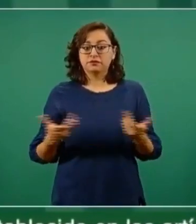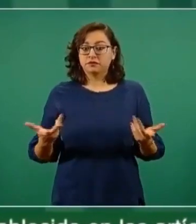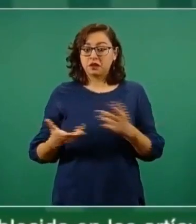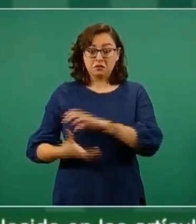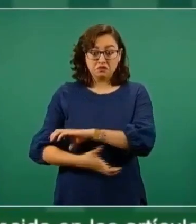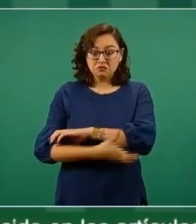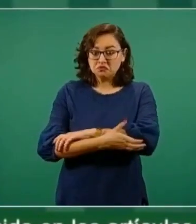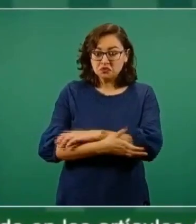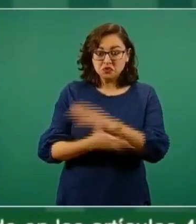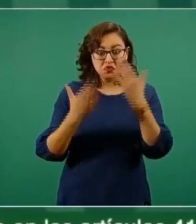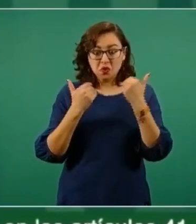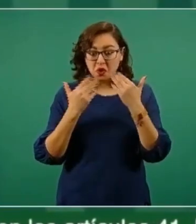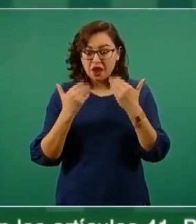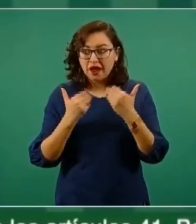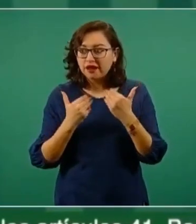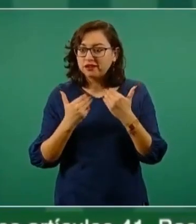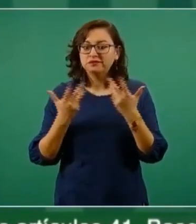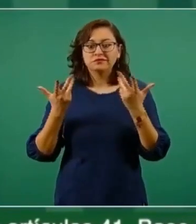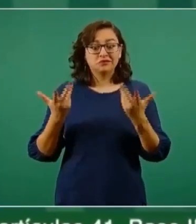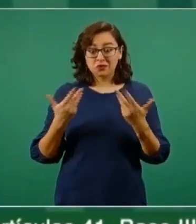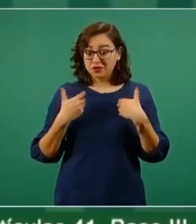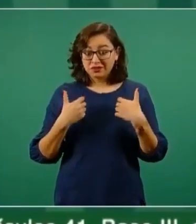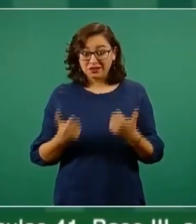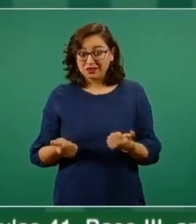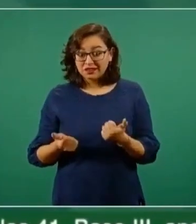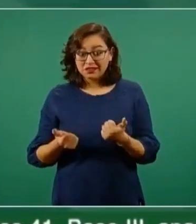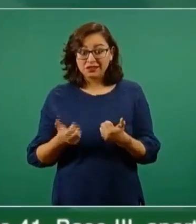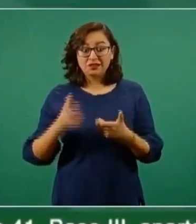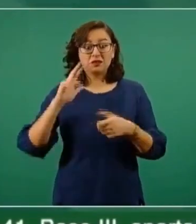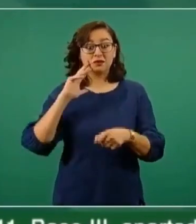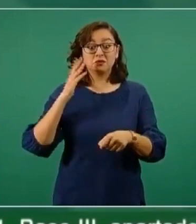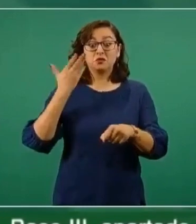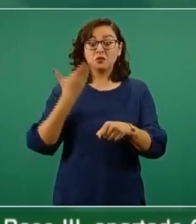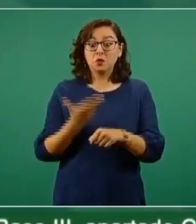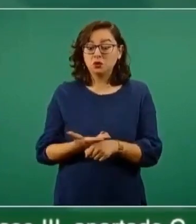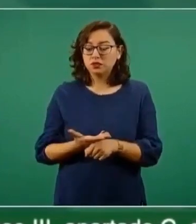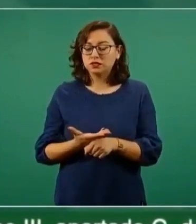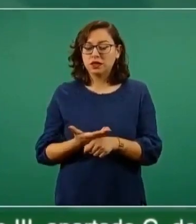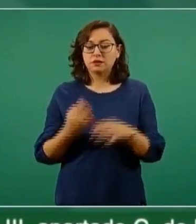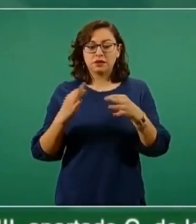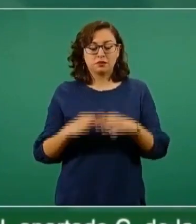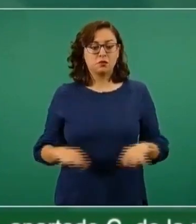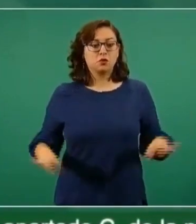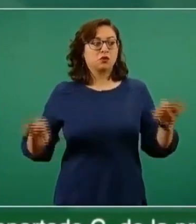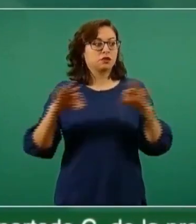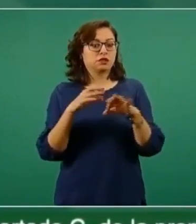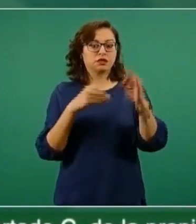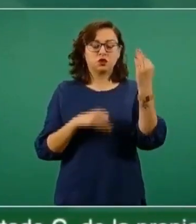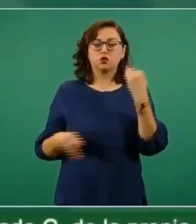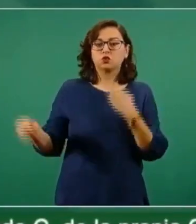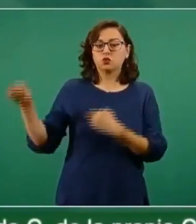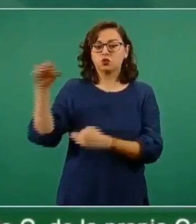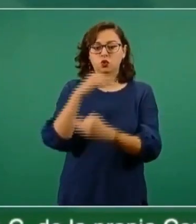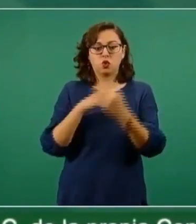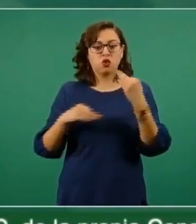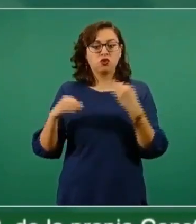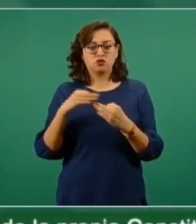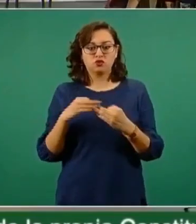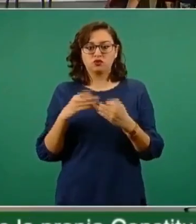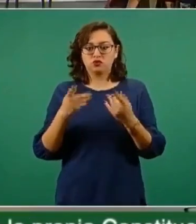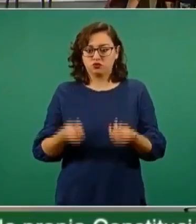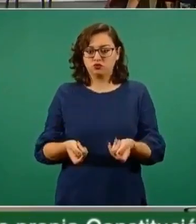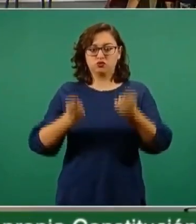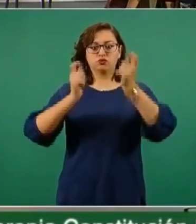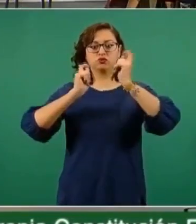solidaridad de nuestro país, que no entienda la responsabilidad social que tenemos todos desde el momento en que tenemos